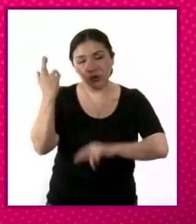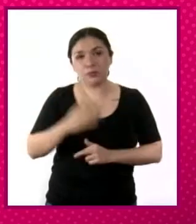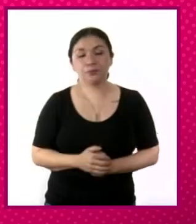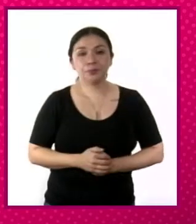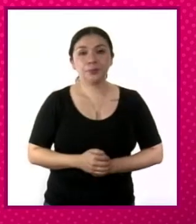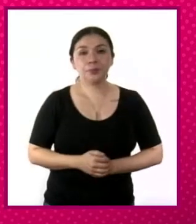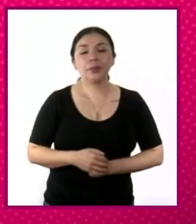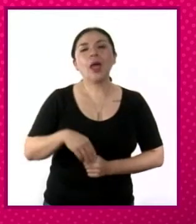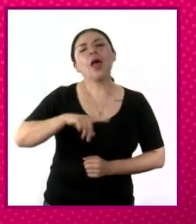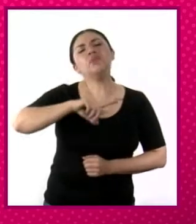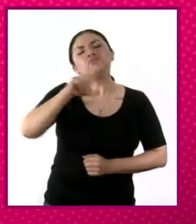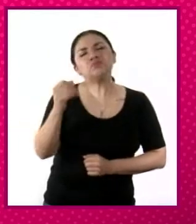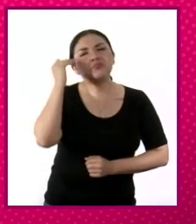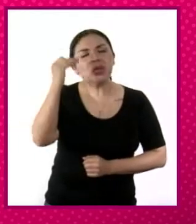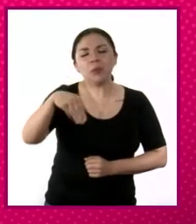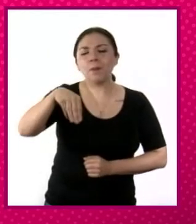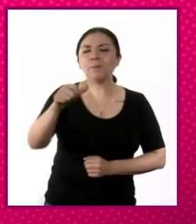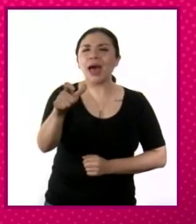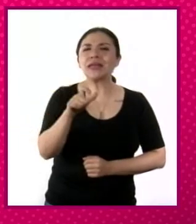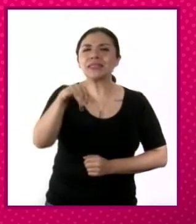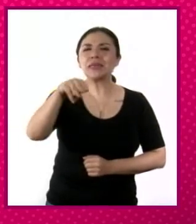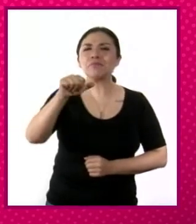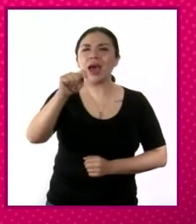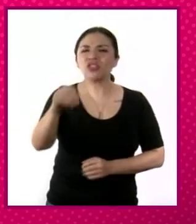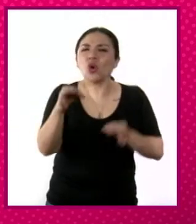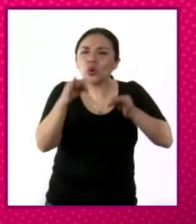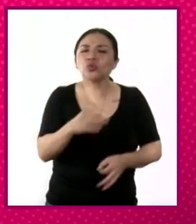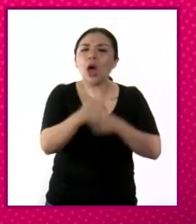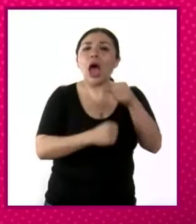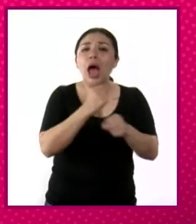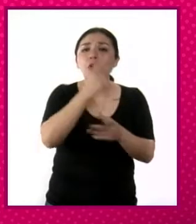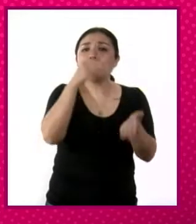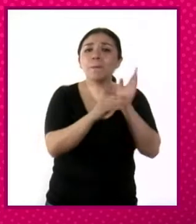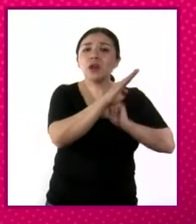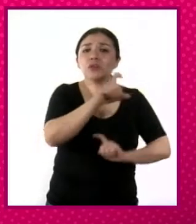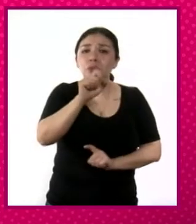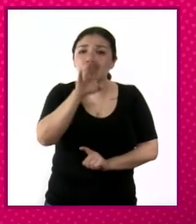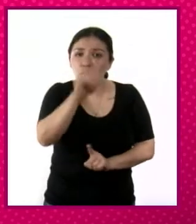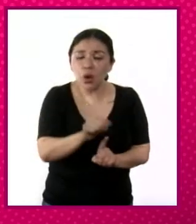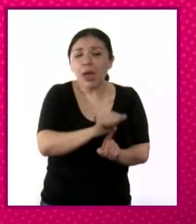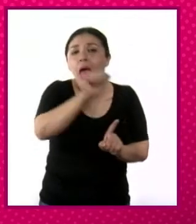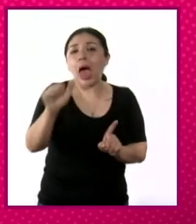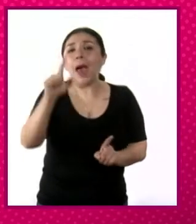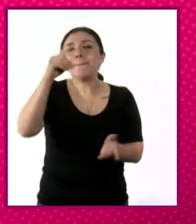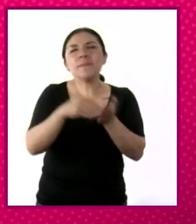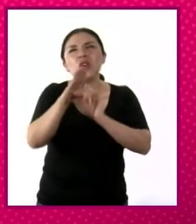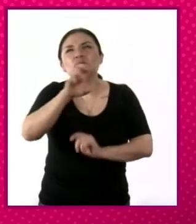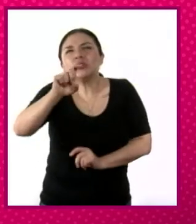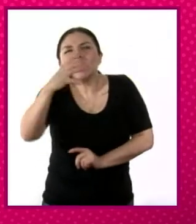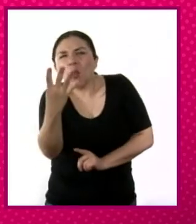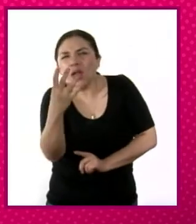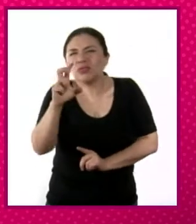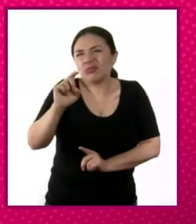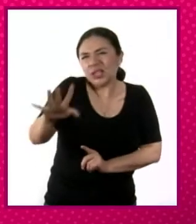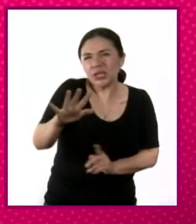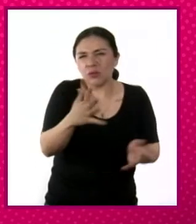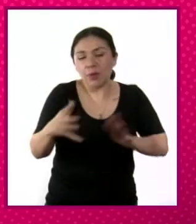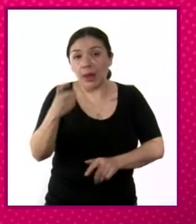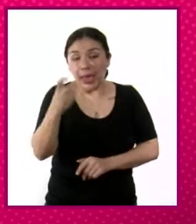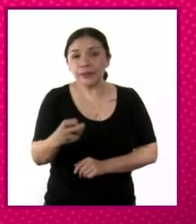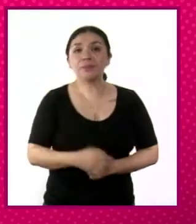maximato tradicionalmente se ubica entre 1929 y 1934-35, donde